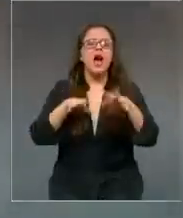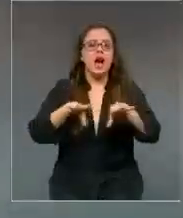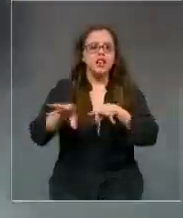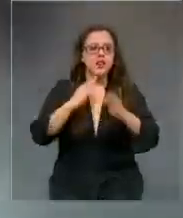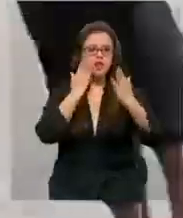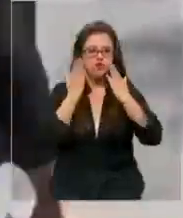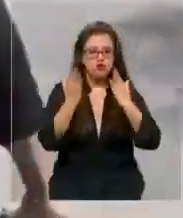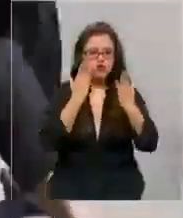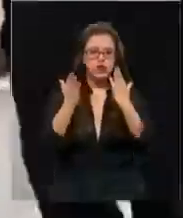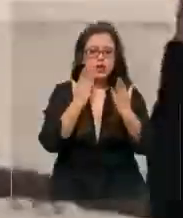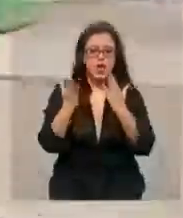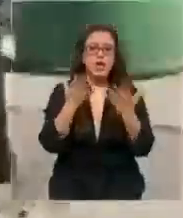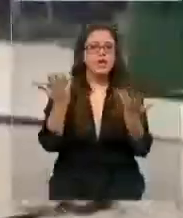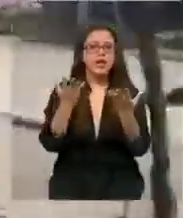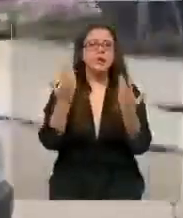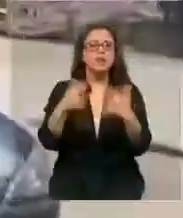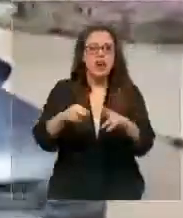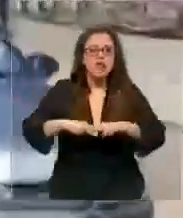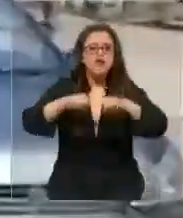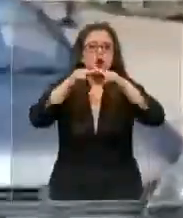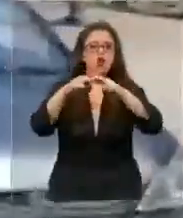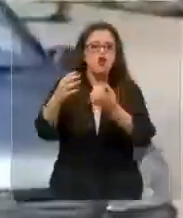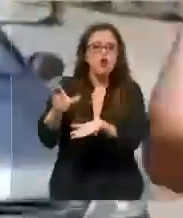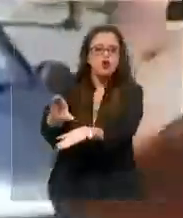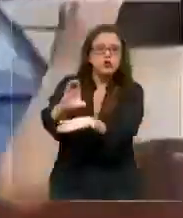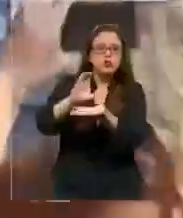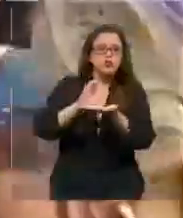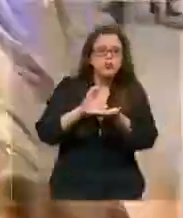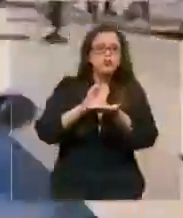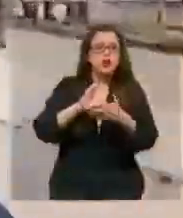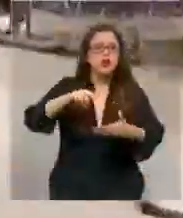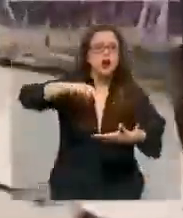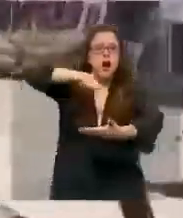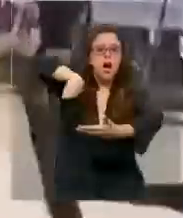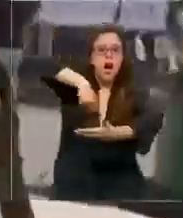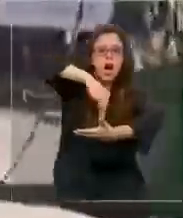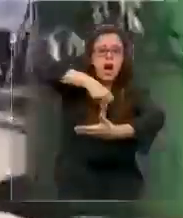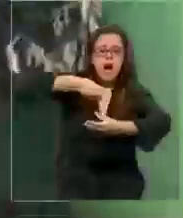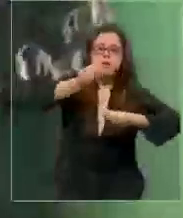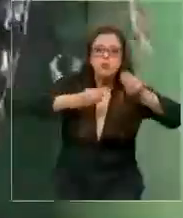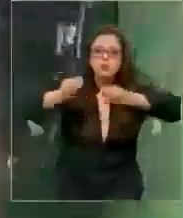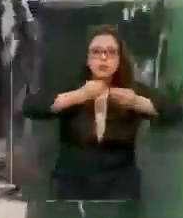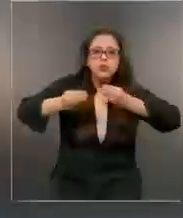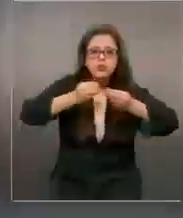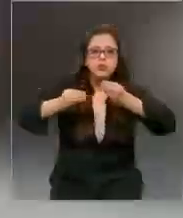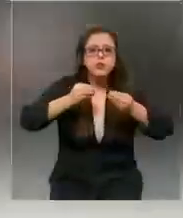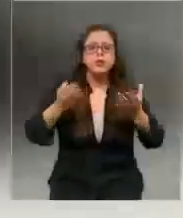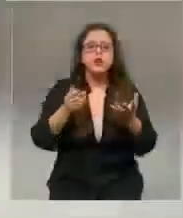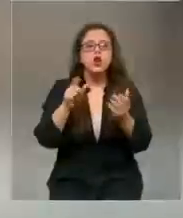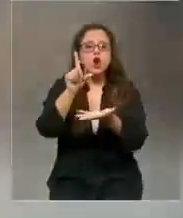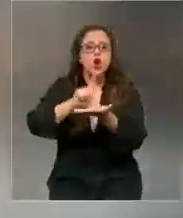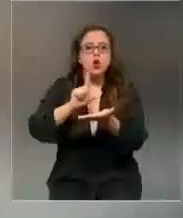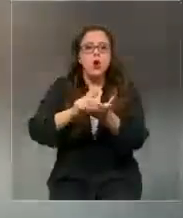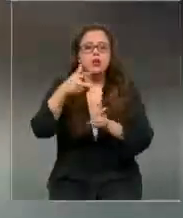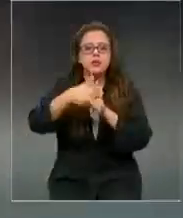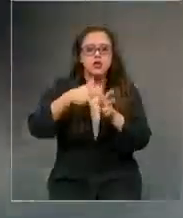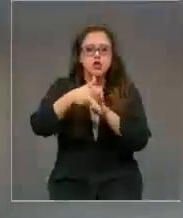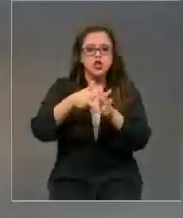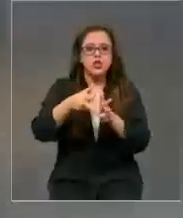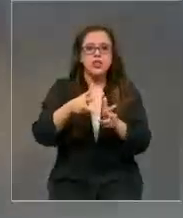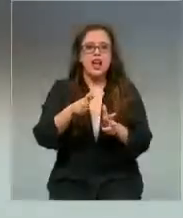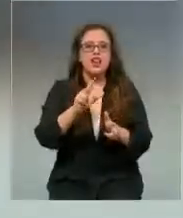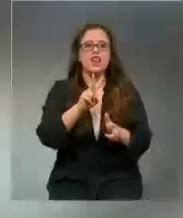actividad solidaria para recaudar fondos en el comedor popular Luisa Toledo de Villafrancia en Estación Central.